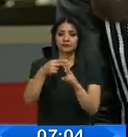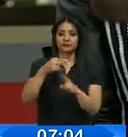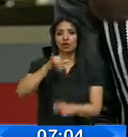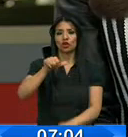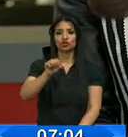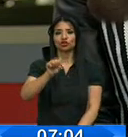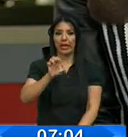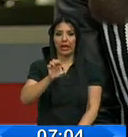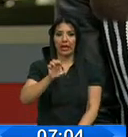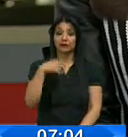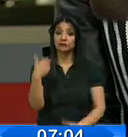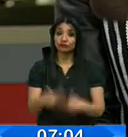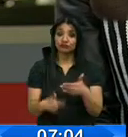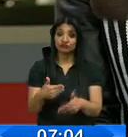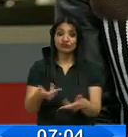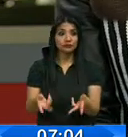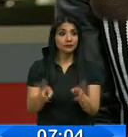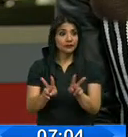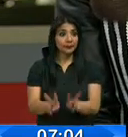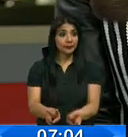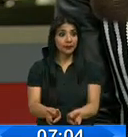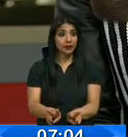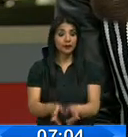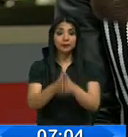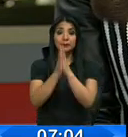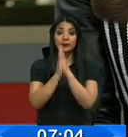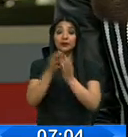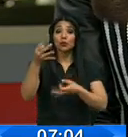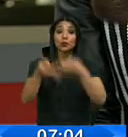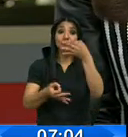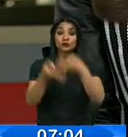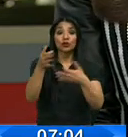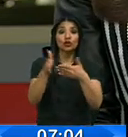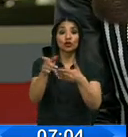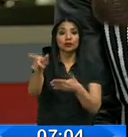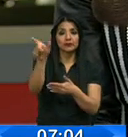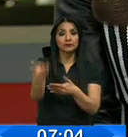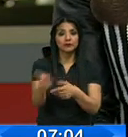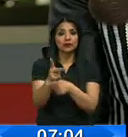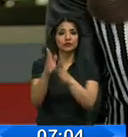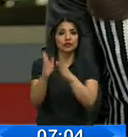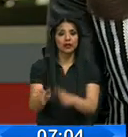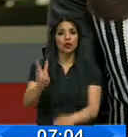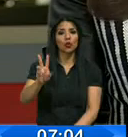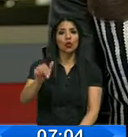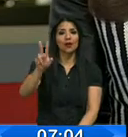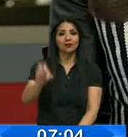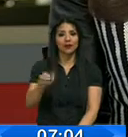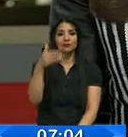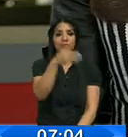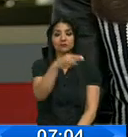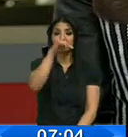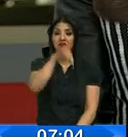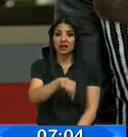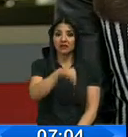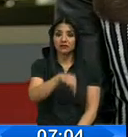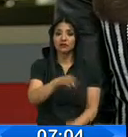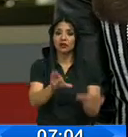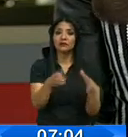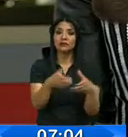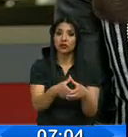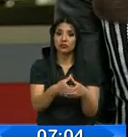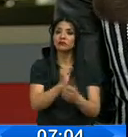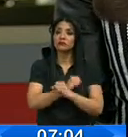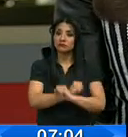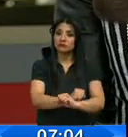En este proceso también se incluye un pedido de juicio en contra del consejero Walter Gómez, quien acudió este martes hasta la comisión para